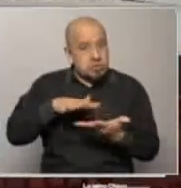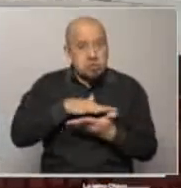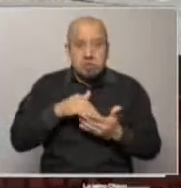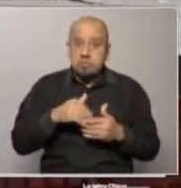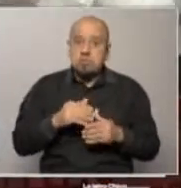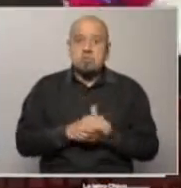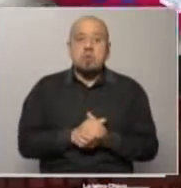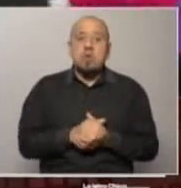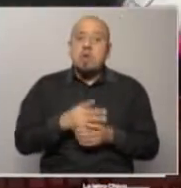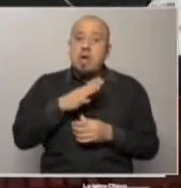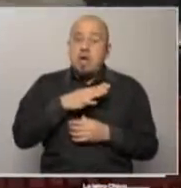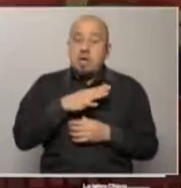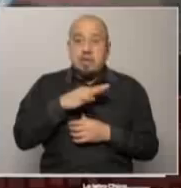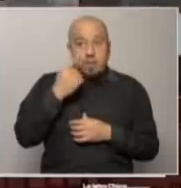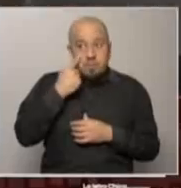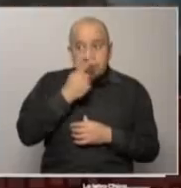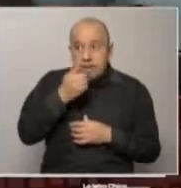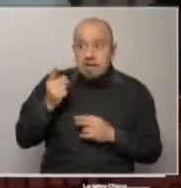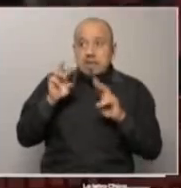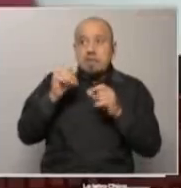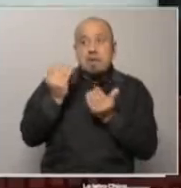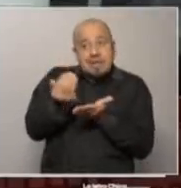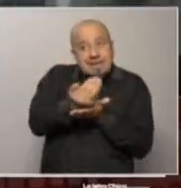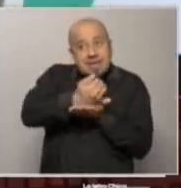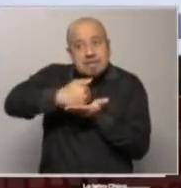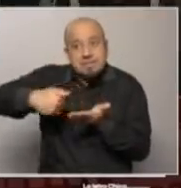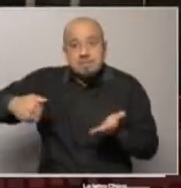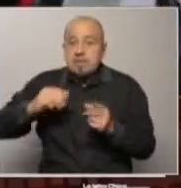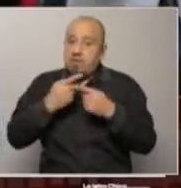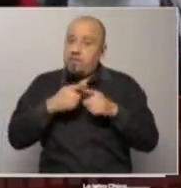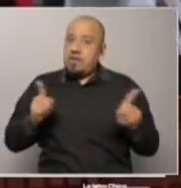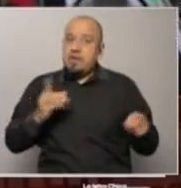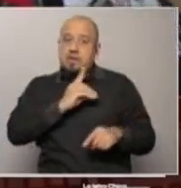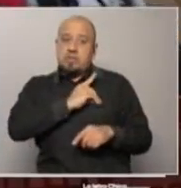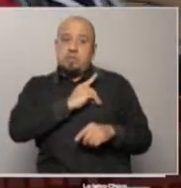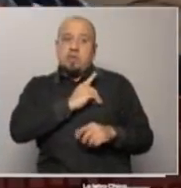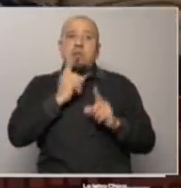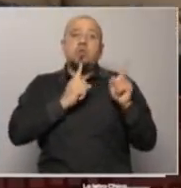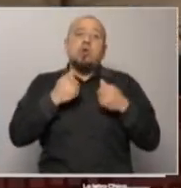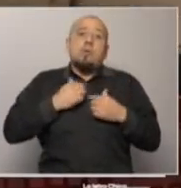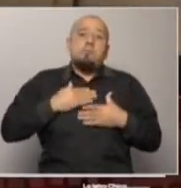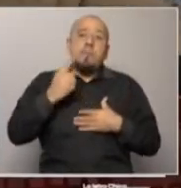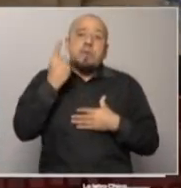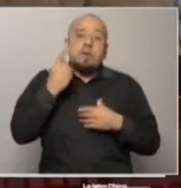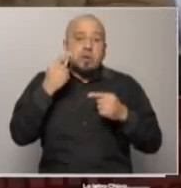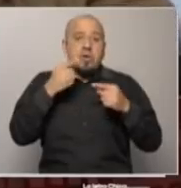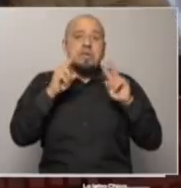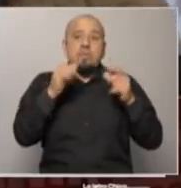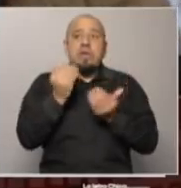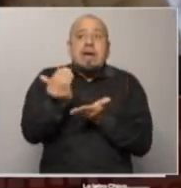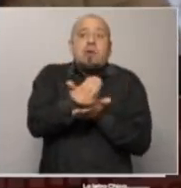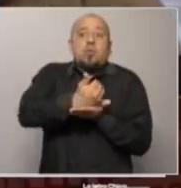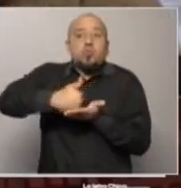Tenemos que mirar el escenario de ajuste de una manera distinta a lo que miramos en diciembre del año pasado. Si alguien dice, mi prioridad absoluta es el de ajuste fiscal,